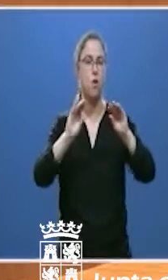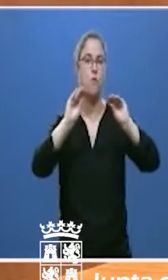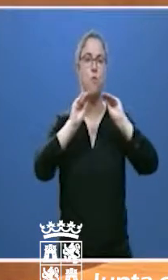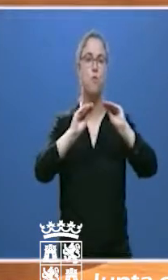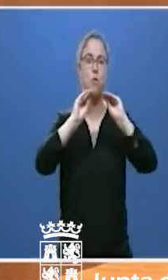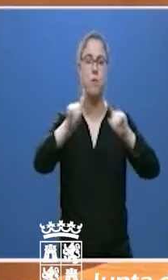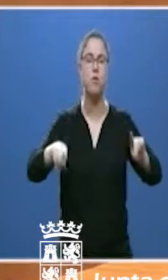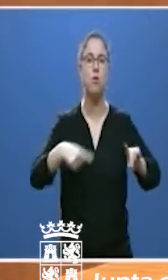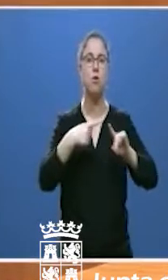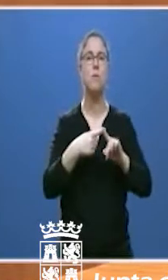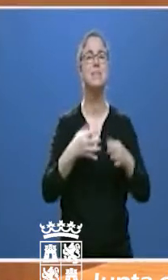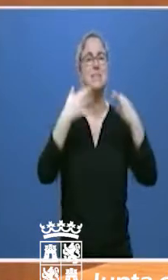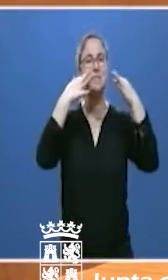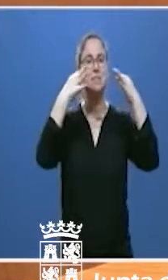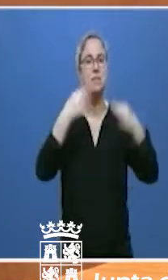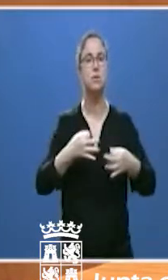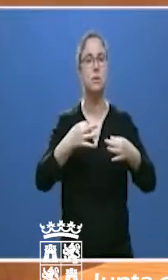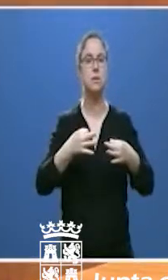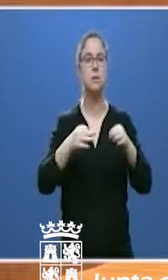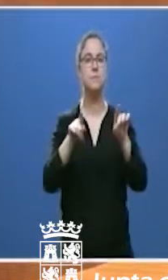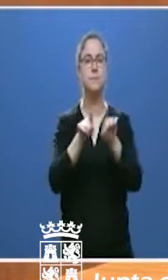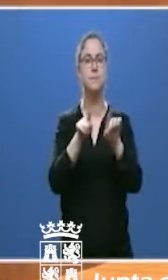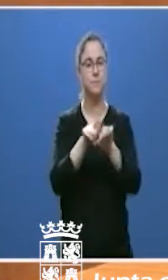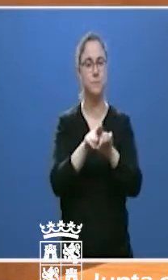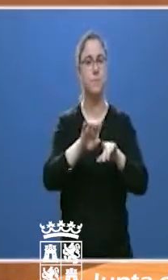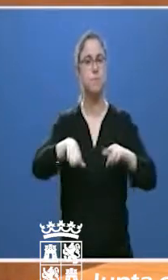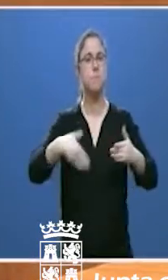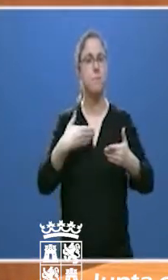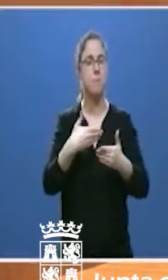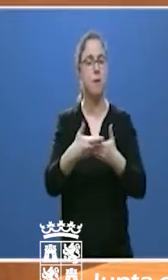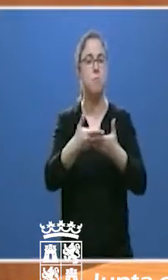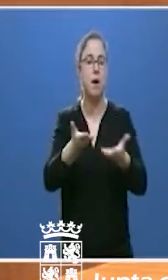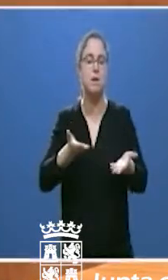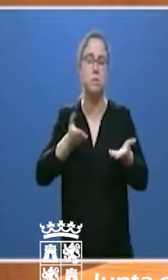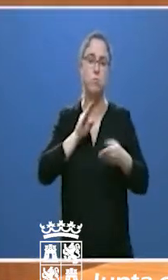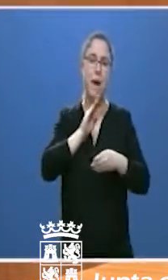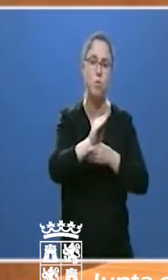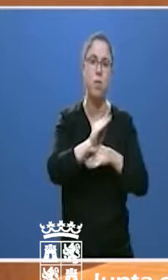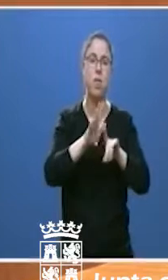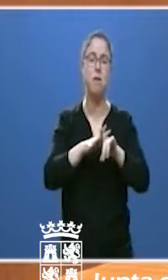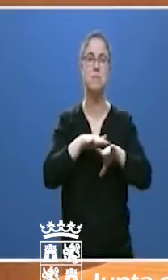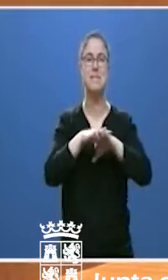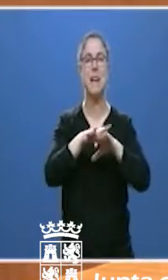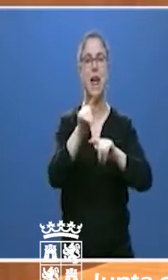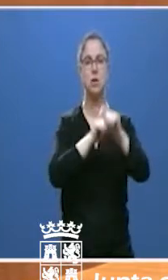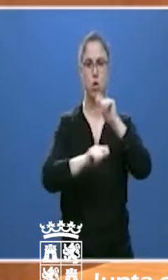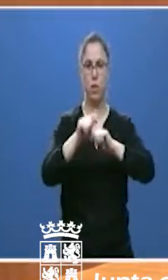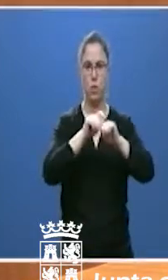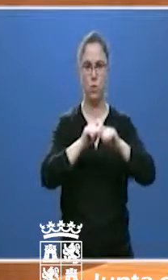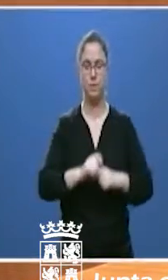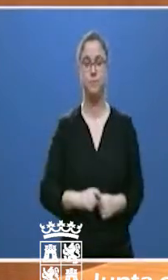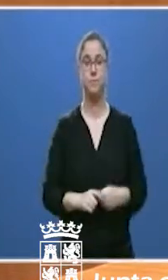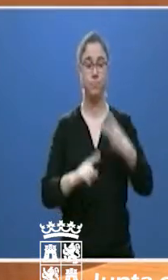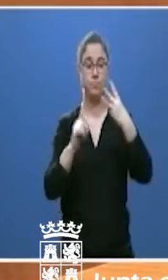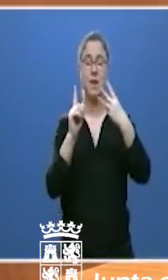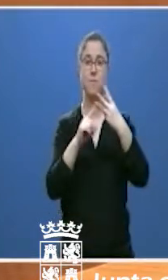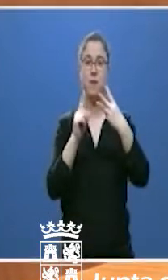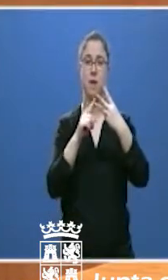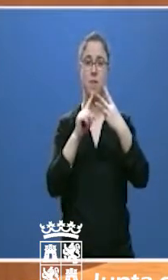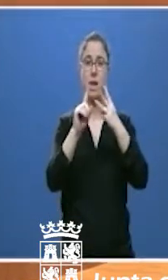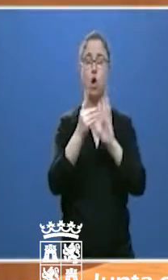seguridad en el sector. Y ayudas para el tejido asociativo. En tercer lugar, este decreto ley